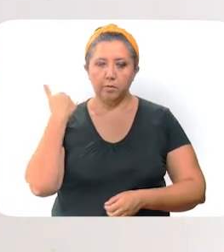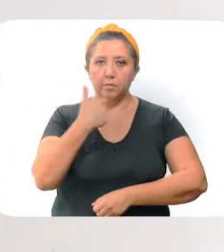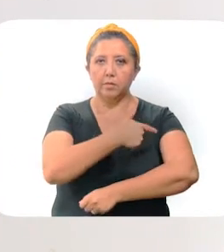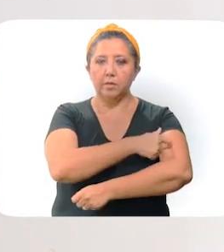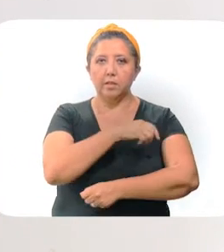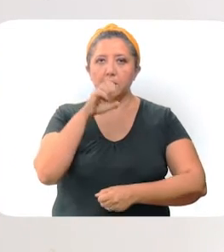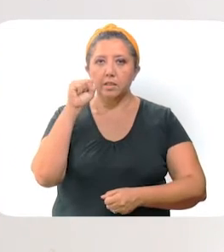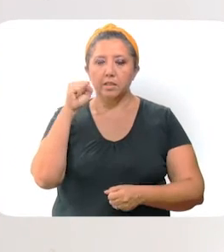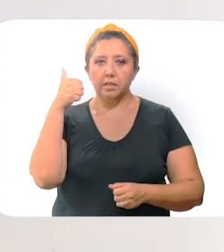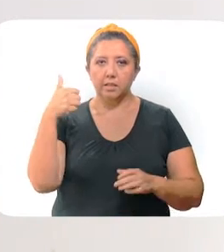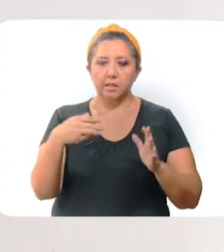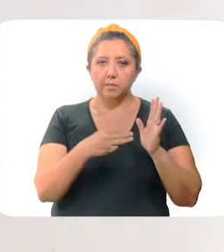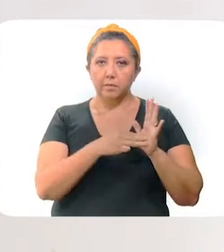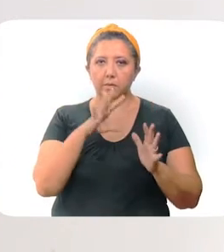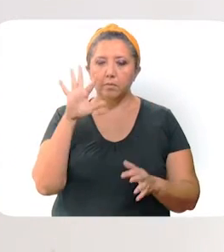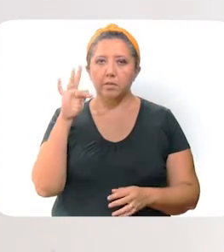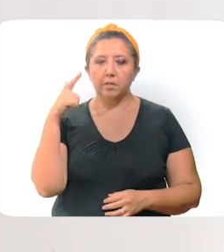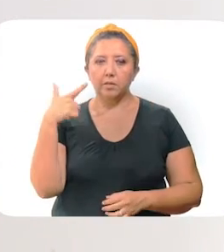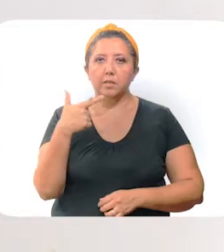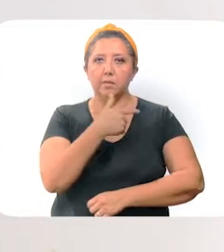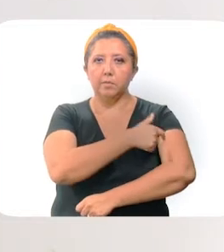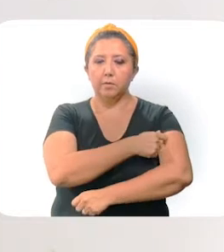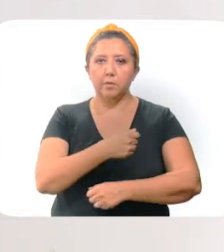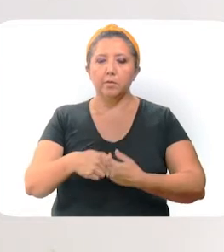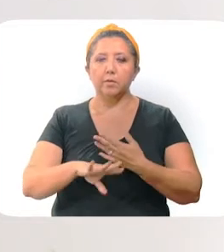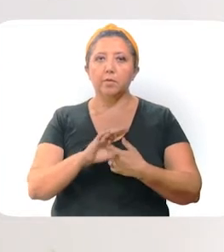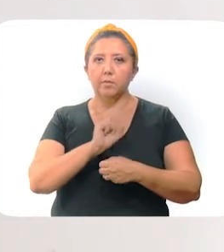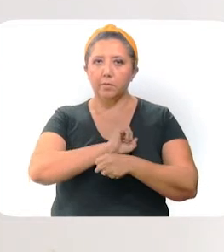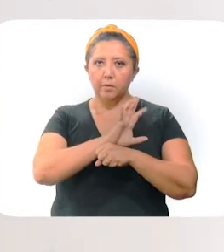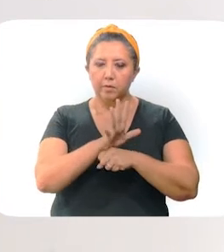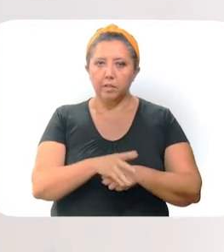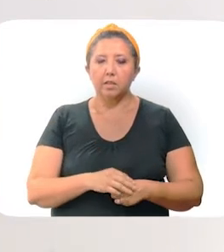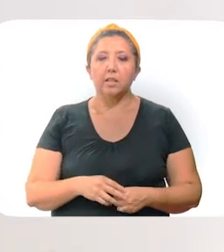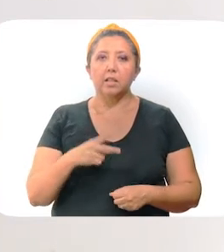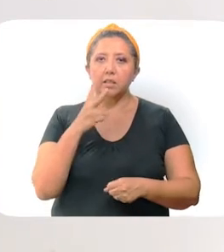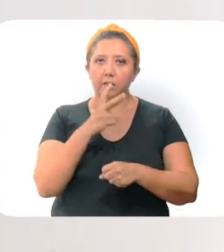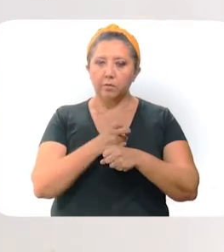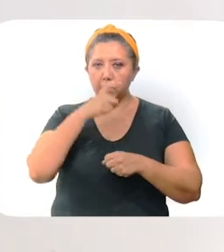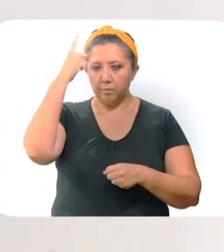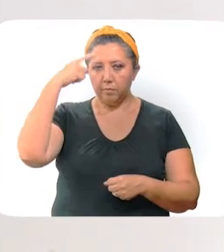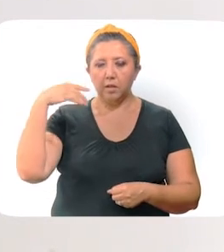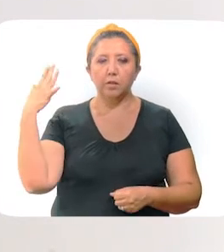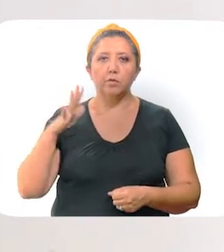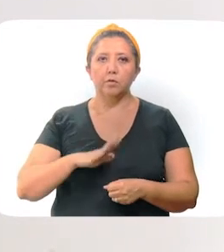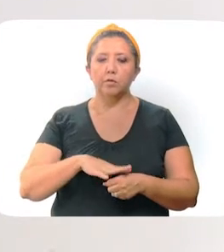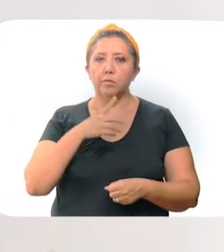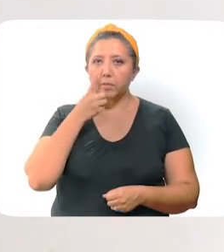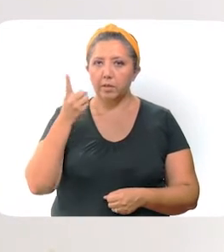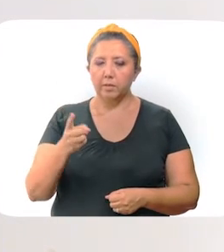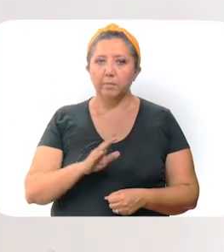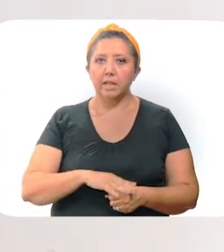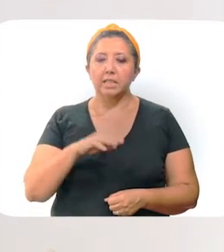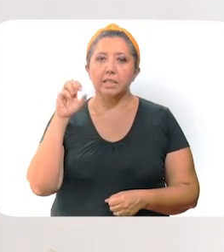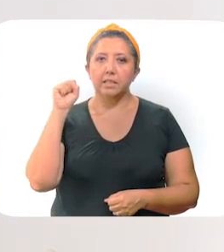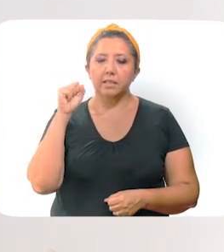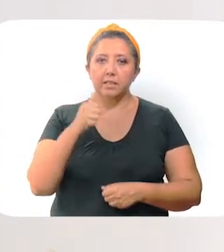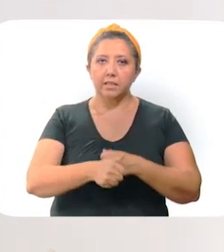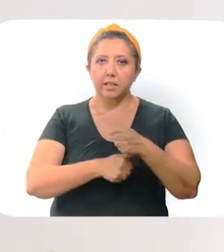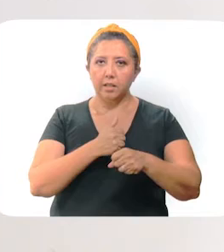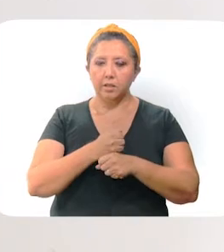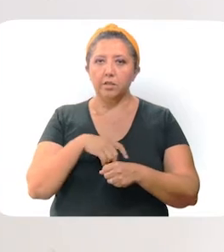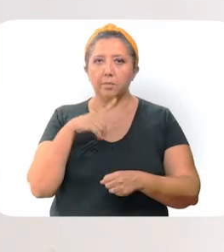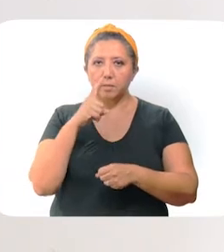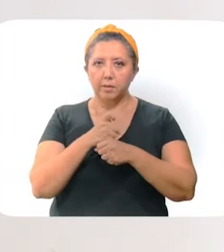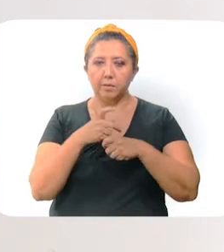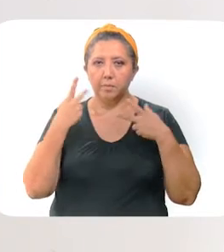aplicación de 66,047 vacunas contra el coronavirus, de la segunda dosis para adultos mayores de más de 60 años y